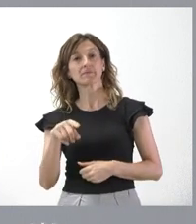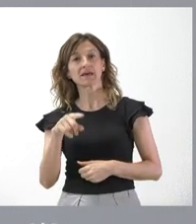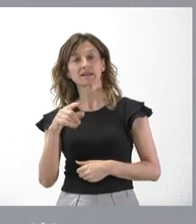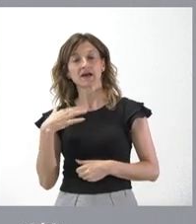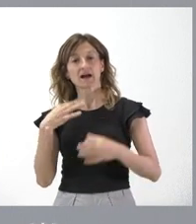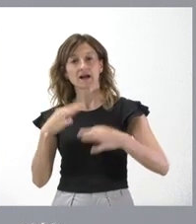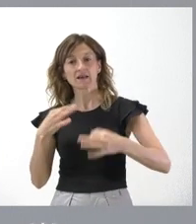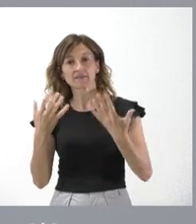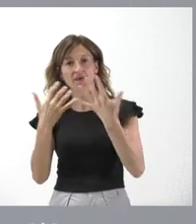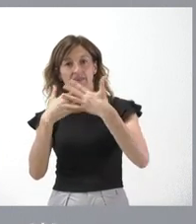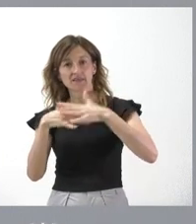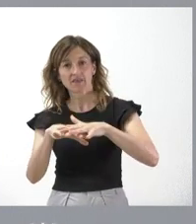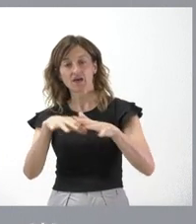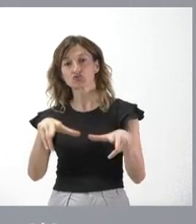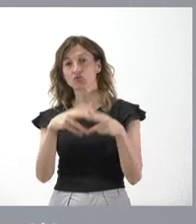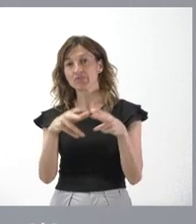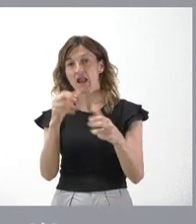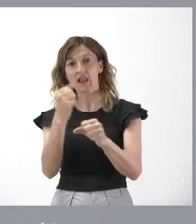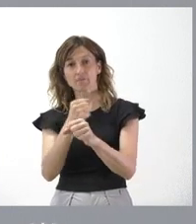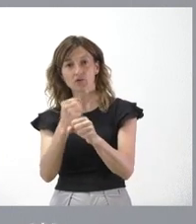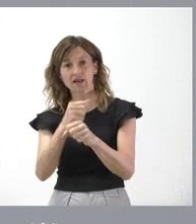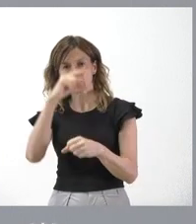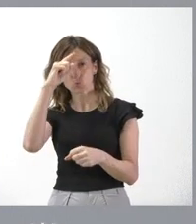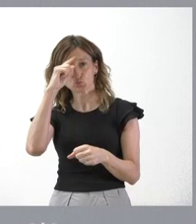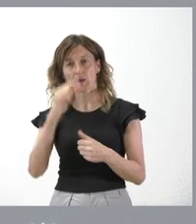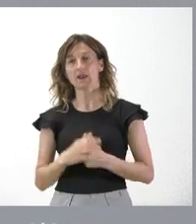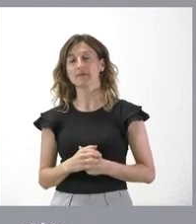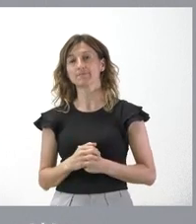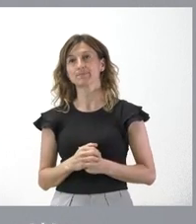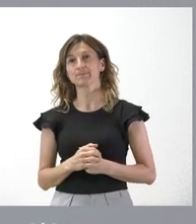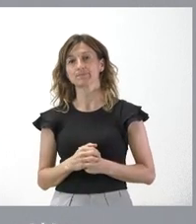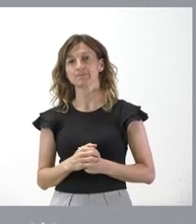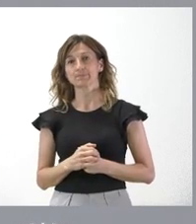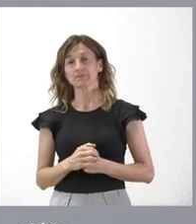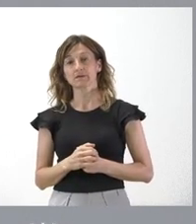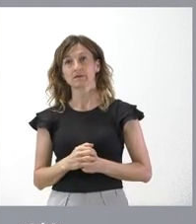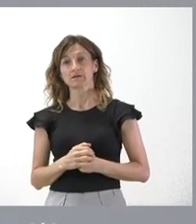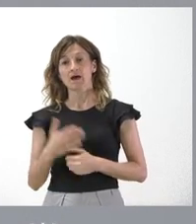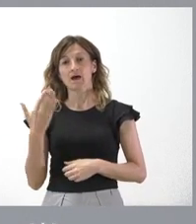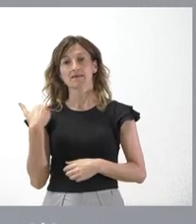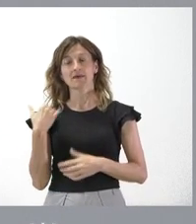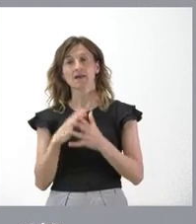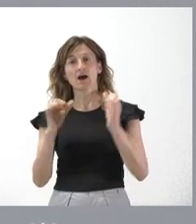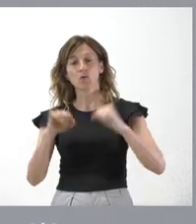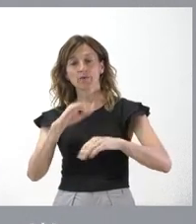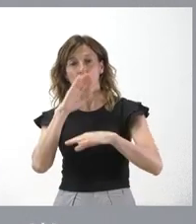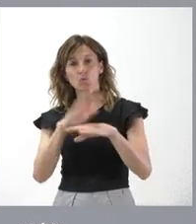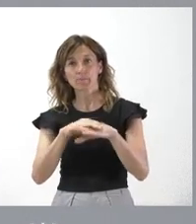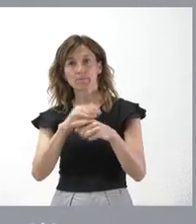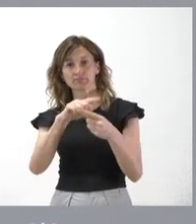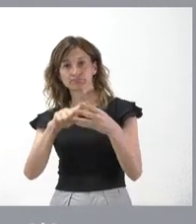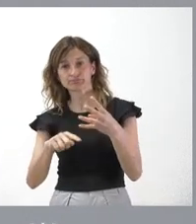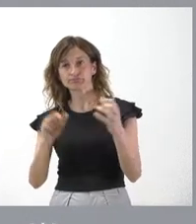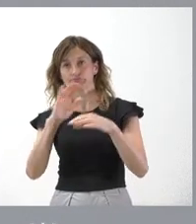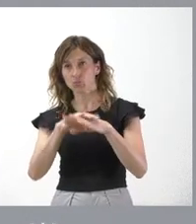integración social, laboral y cultural. Y creo que en el acuerdo de ayer se cumplen básicamente los dos aspectos. Como